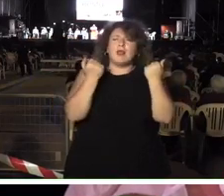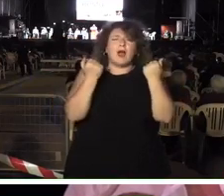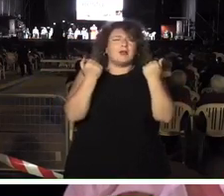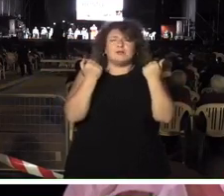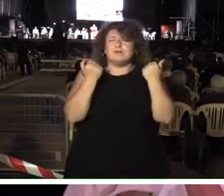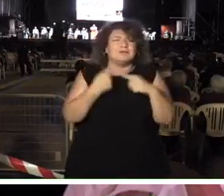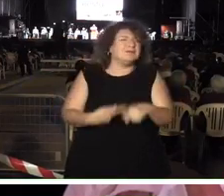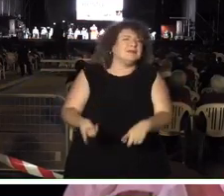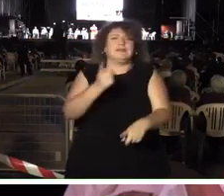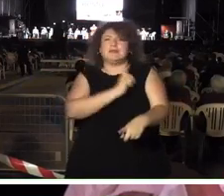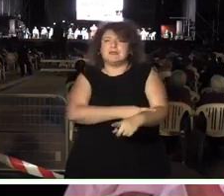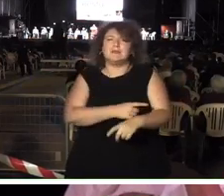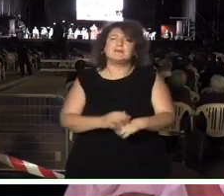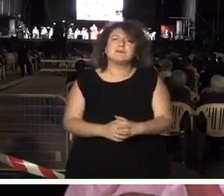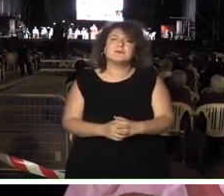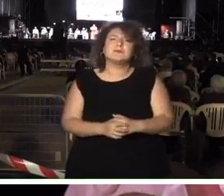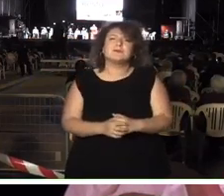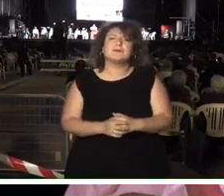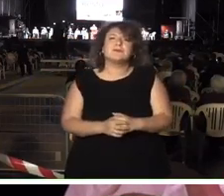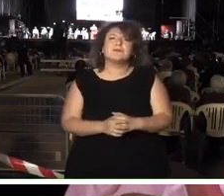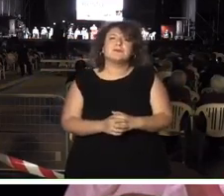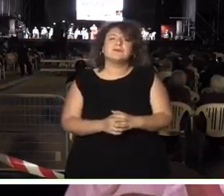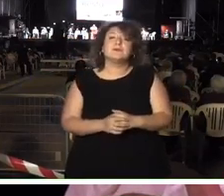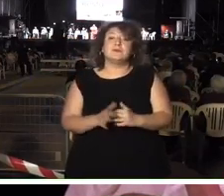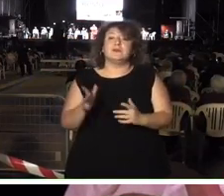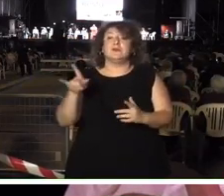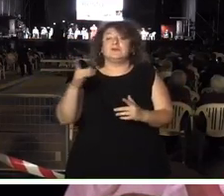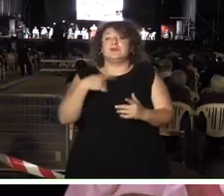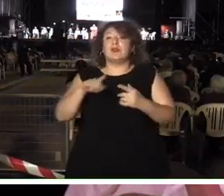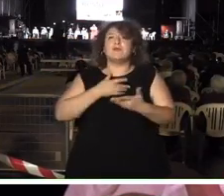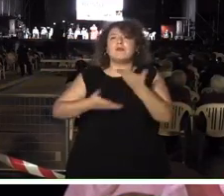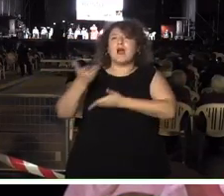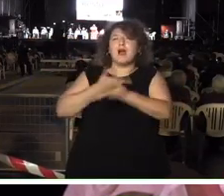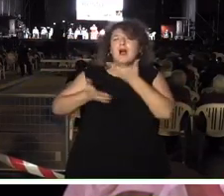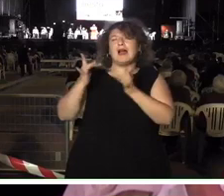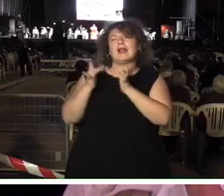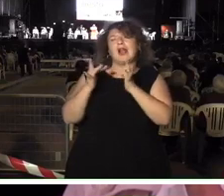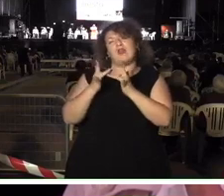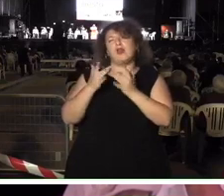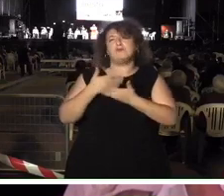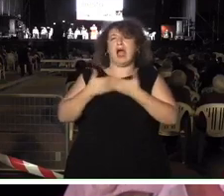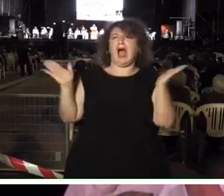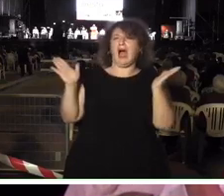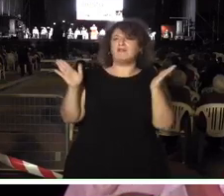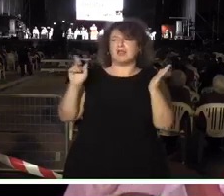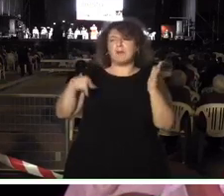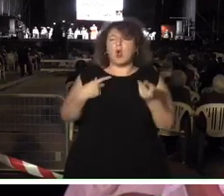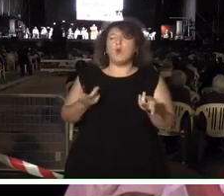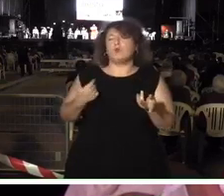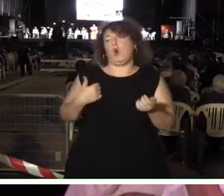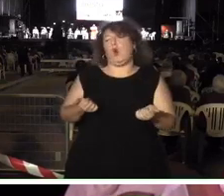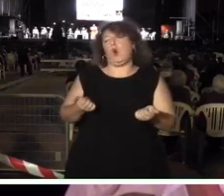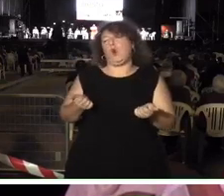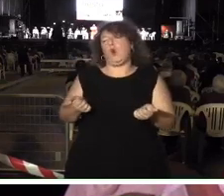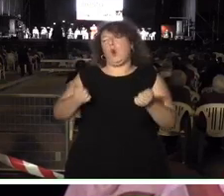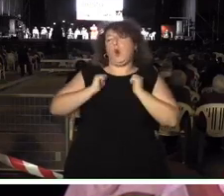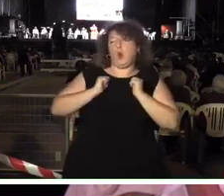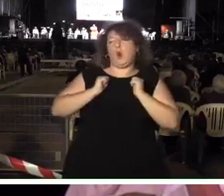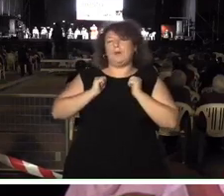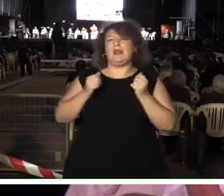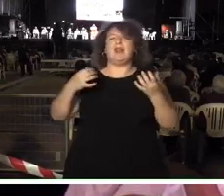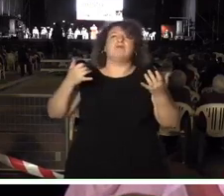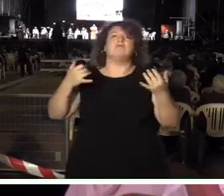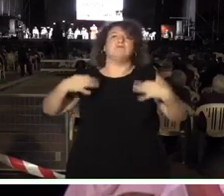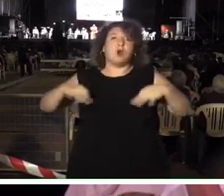Y creo que en esa relación abierta y humilde compartimos un montón de cosas y él también aprendió. Aprendió